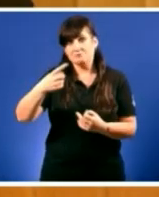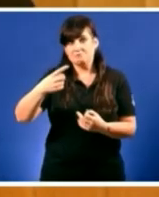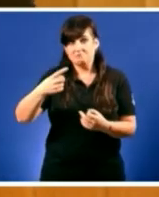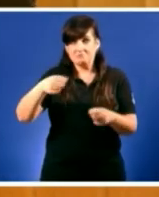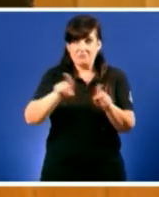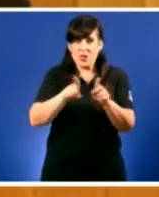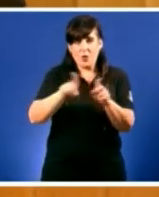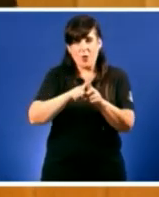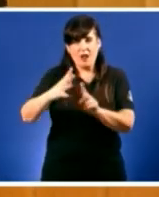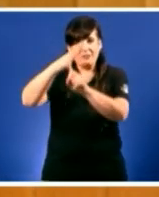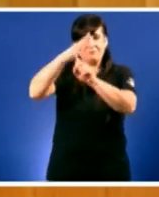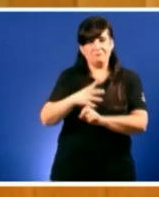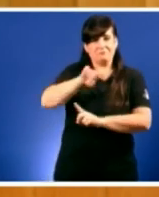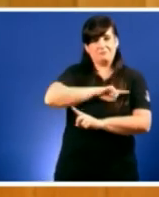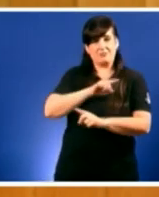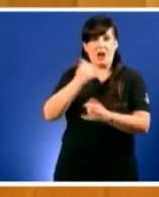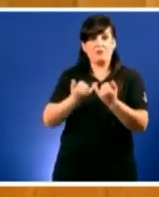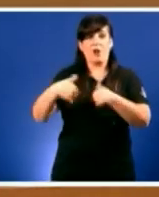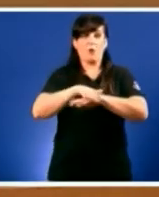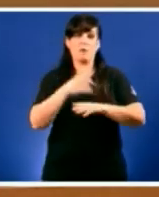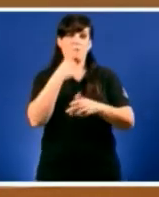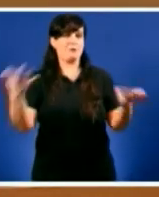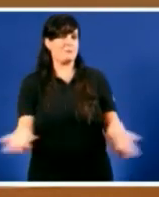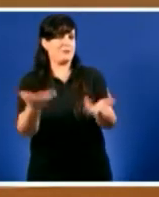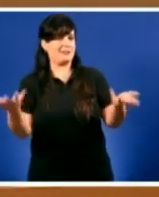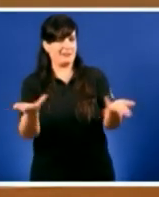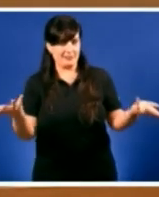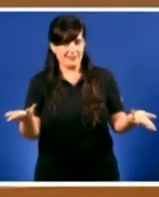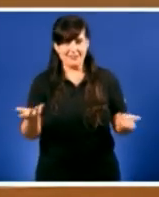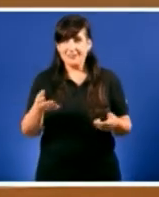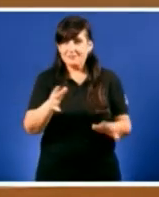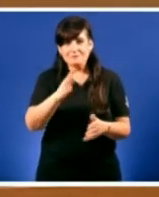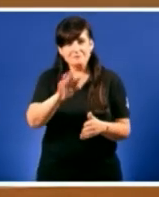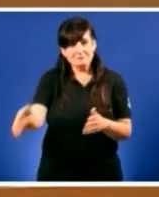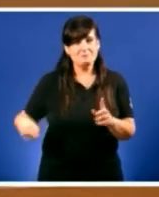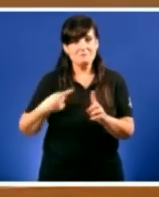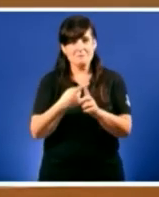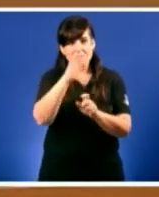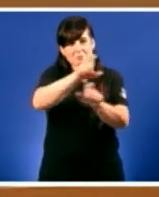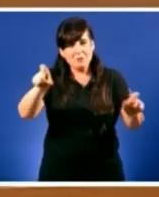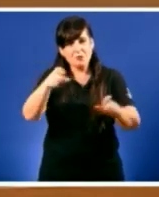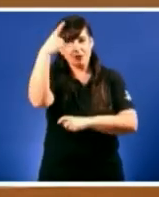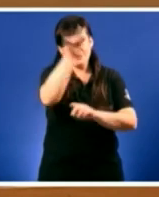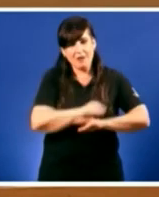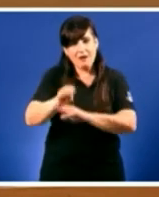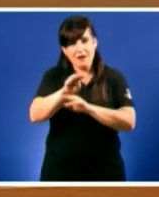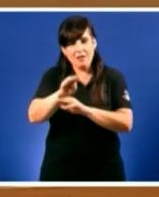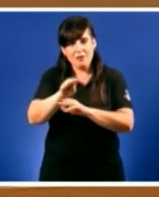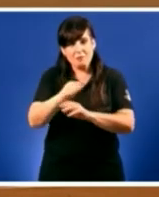di que chove, señor Feijó. E ainda activo a desvergonha de pedir explicación aos gandeiros por oponerse